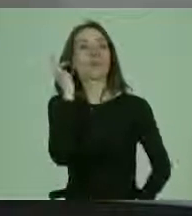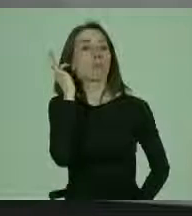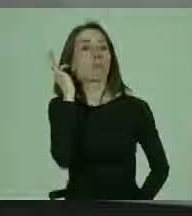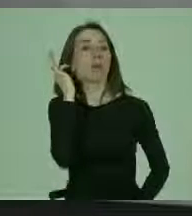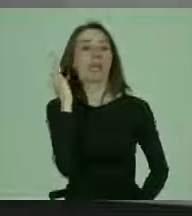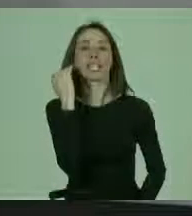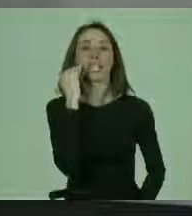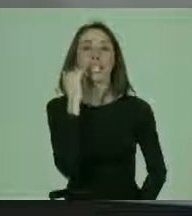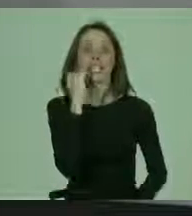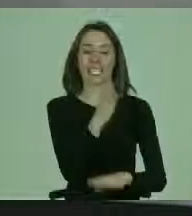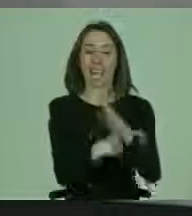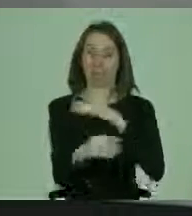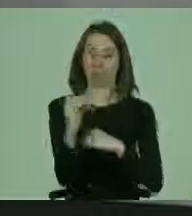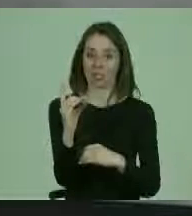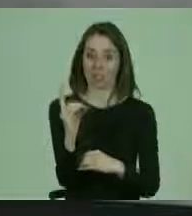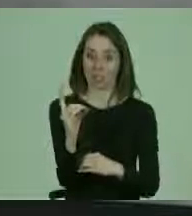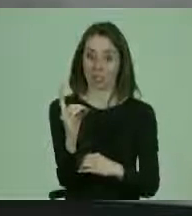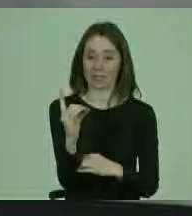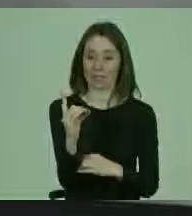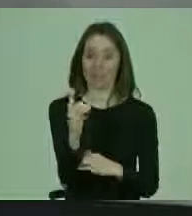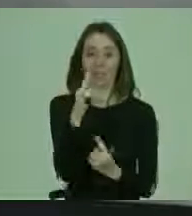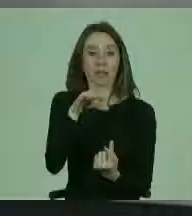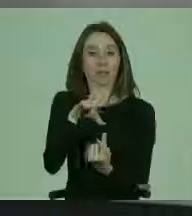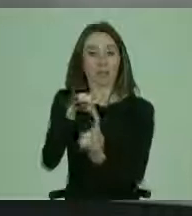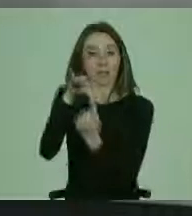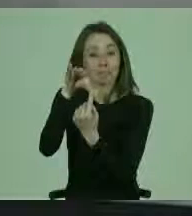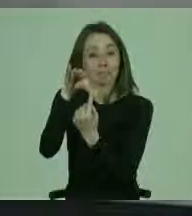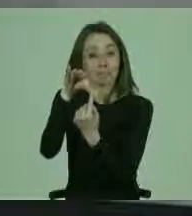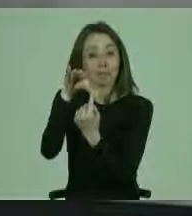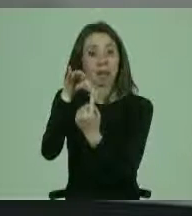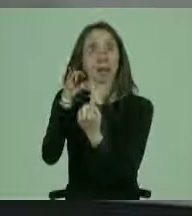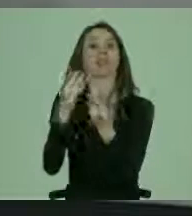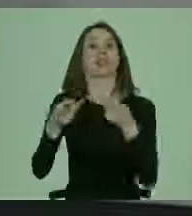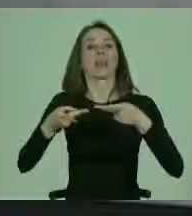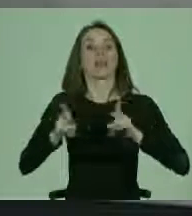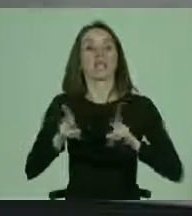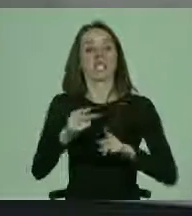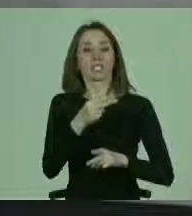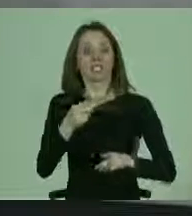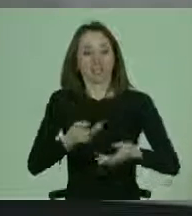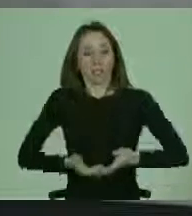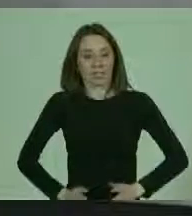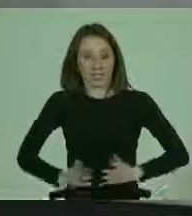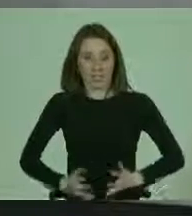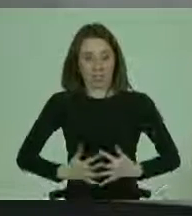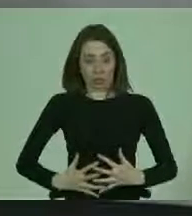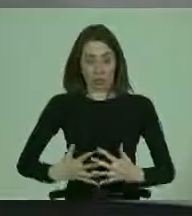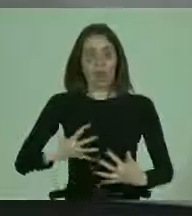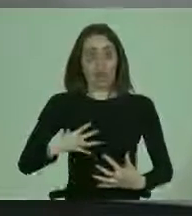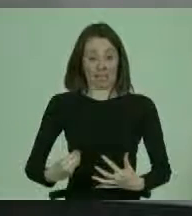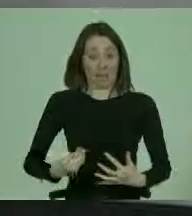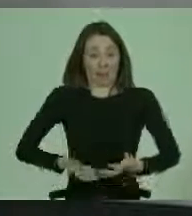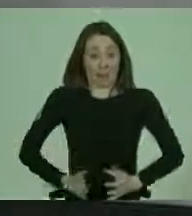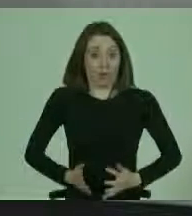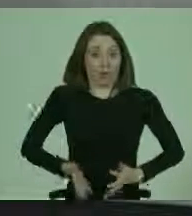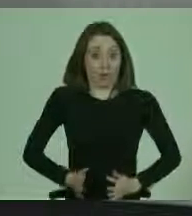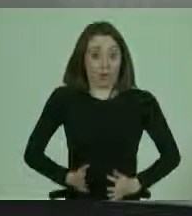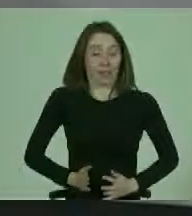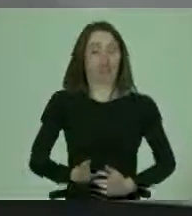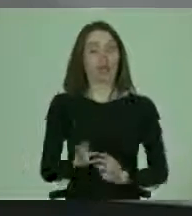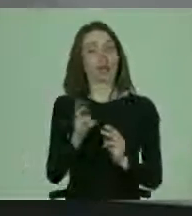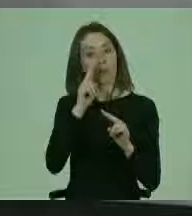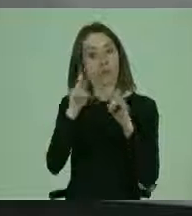discapacidad, donde uno de los aspectos centrales es el abordamiento de los derechos sexuales y reproductivos, toda vez que se ha percibido